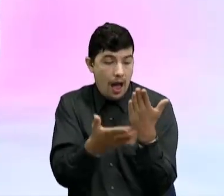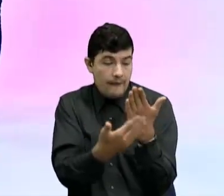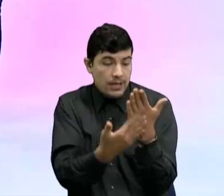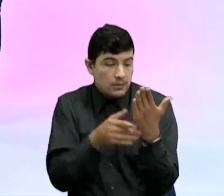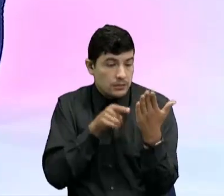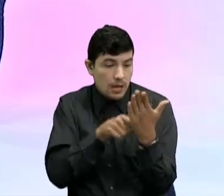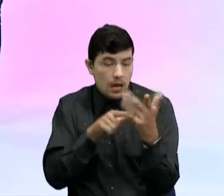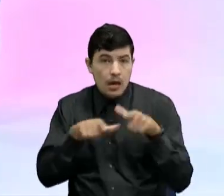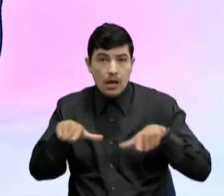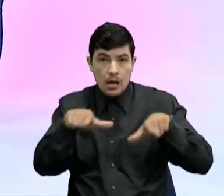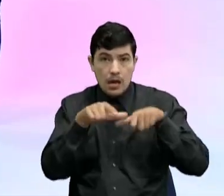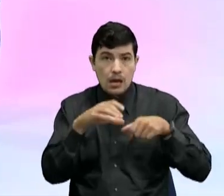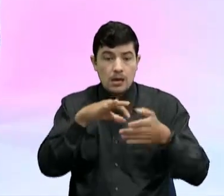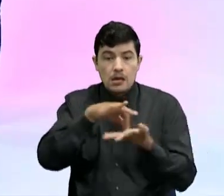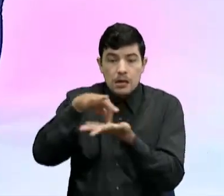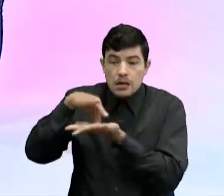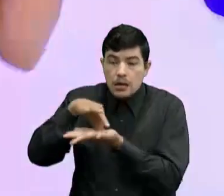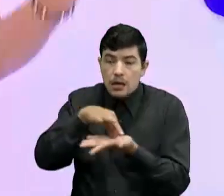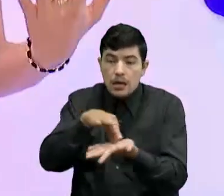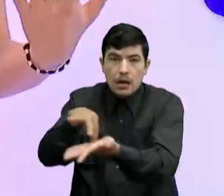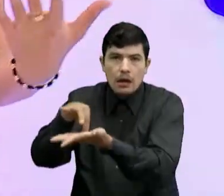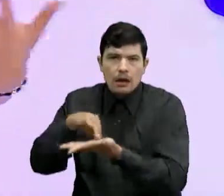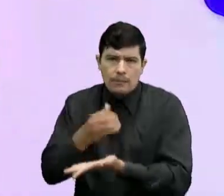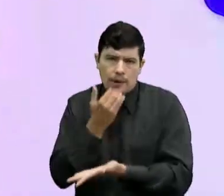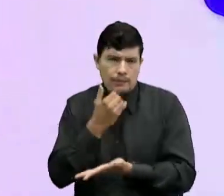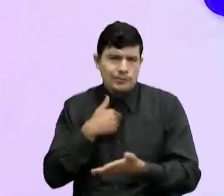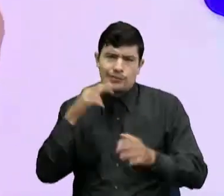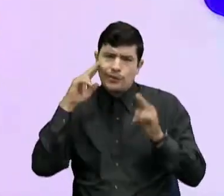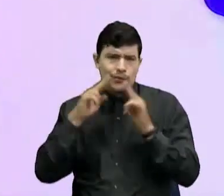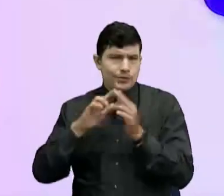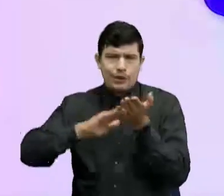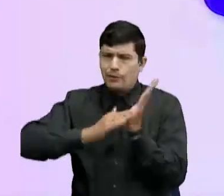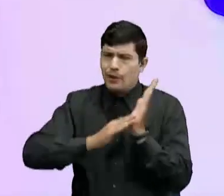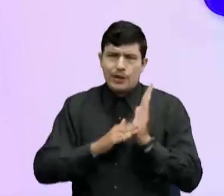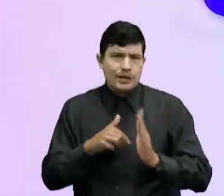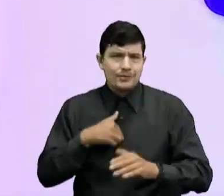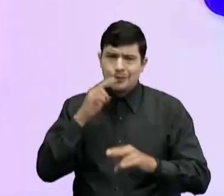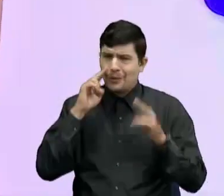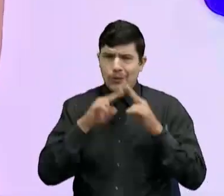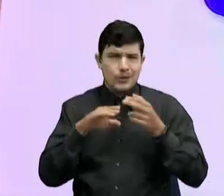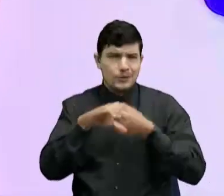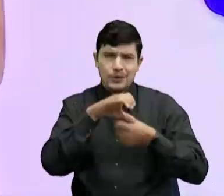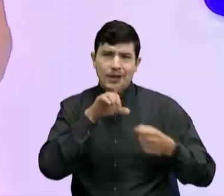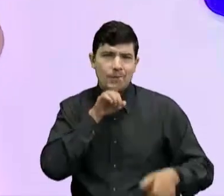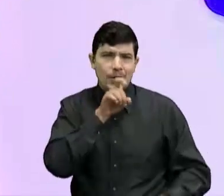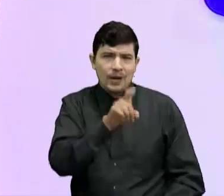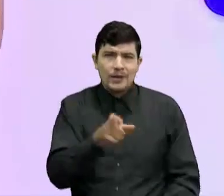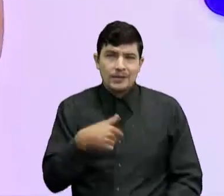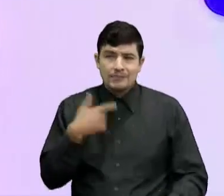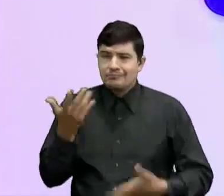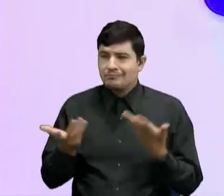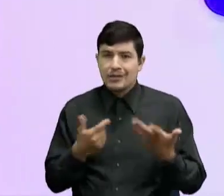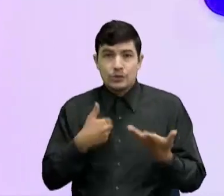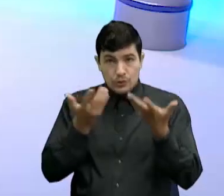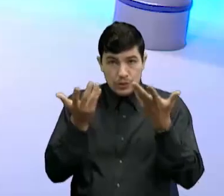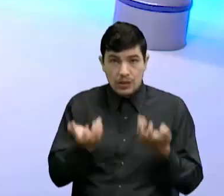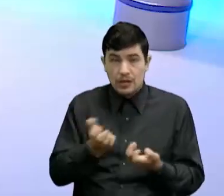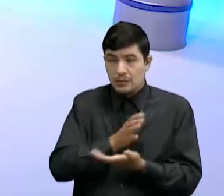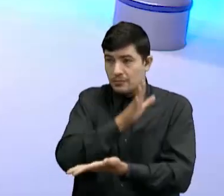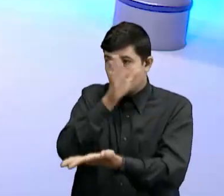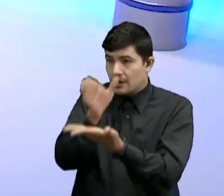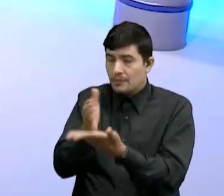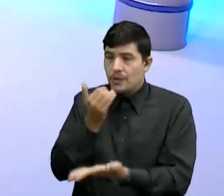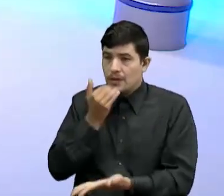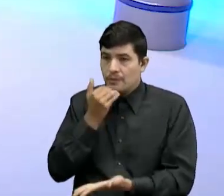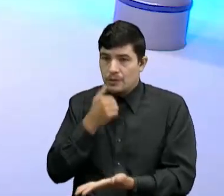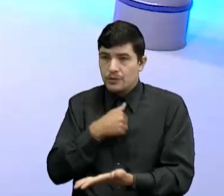ciudades Entonces yo, por ejemplo Que casi no conozco Floría Blanca O casi no conozco Bucaramanga Entonces cuando quiero ir, no sé